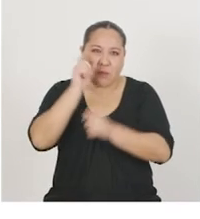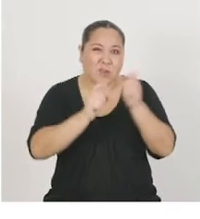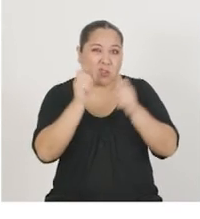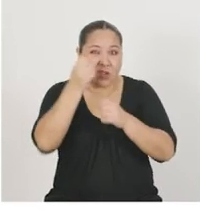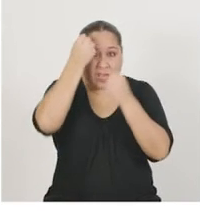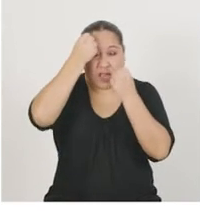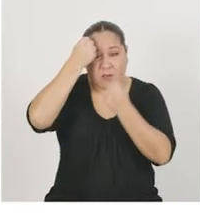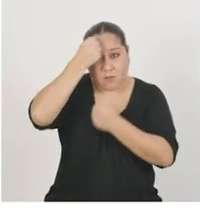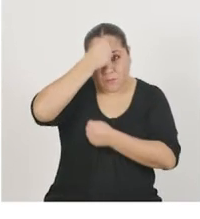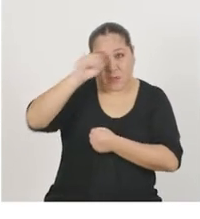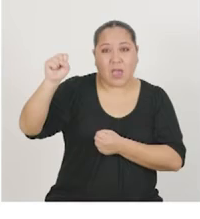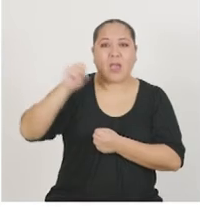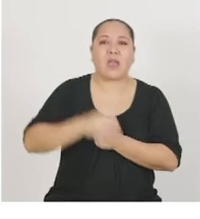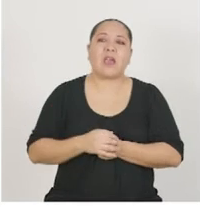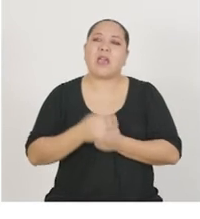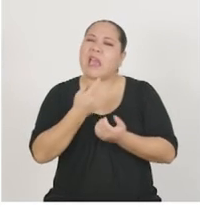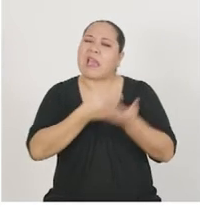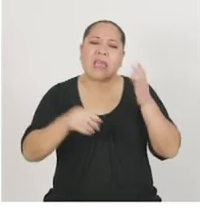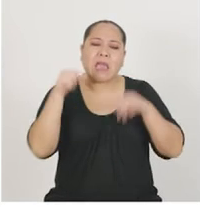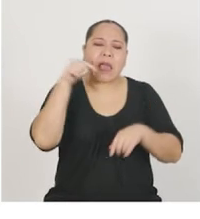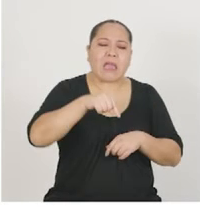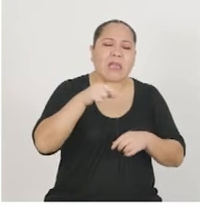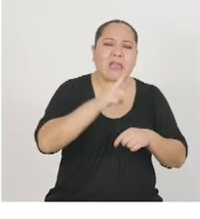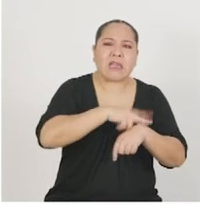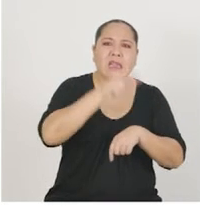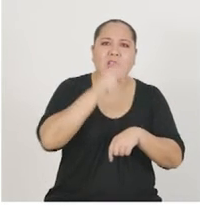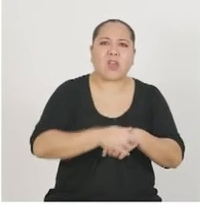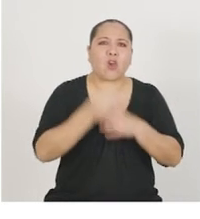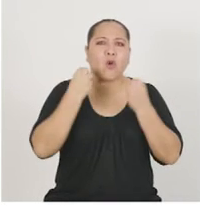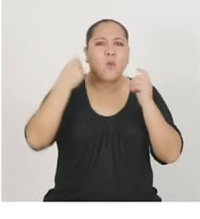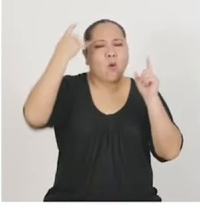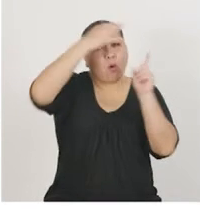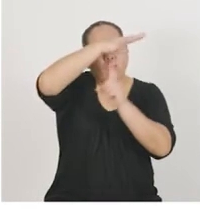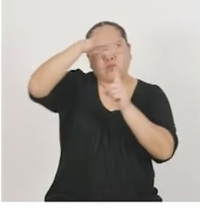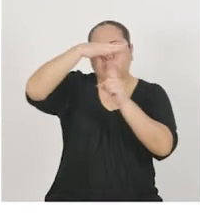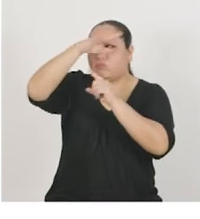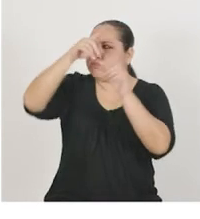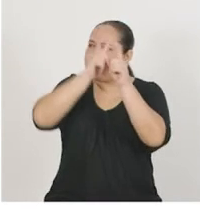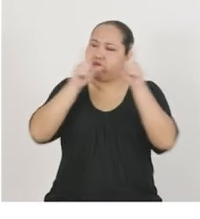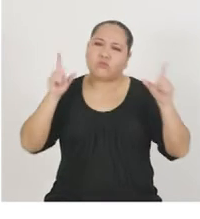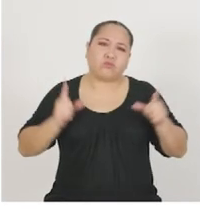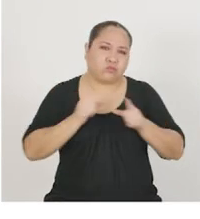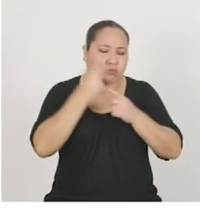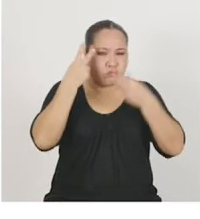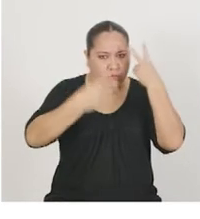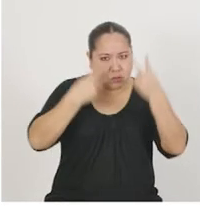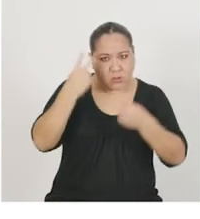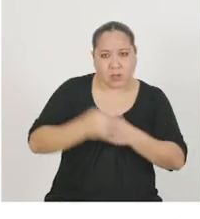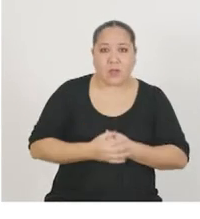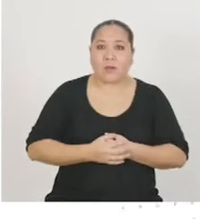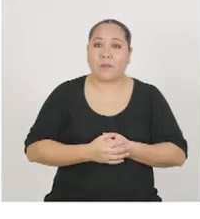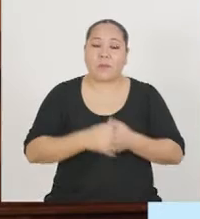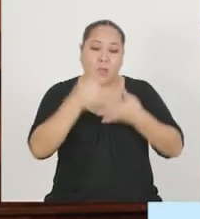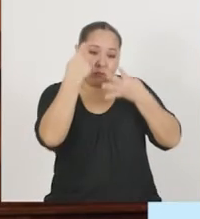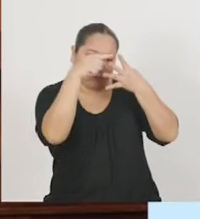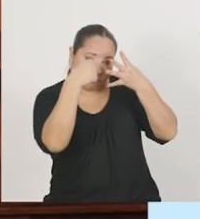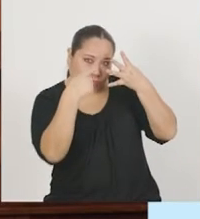viajan? ¿Qué se produce en nuestra región? ¿Cómo es el clima de los lugares que se visitan?